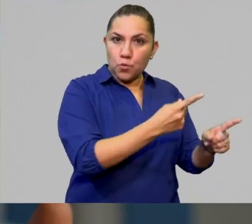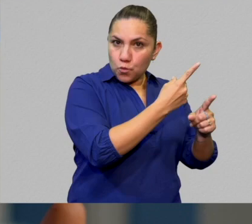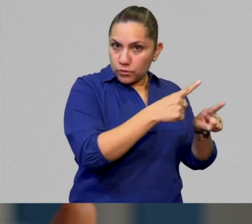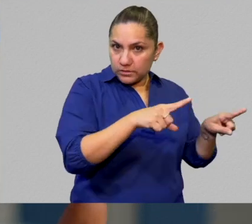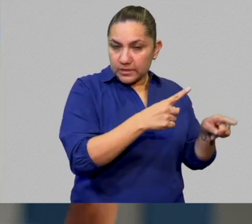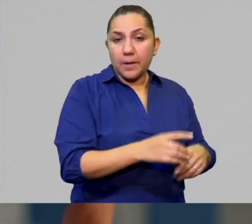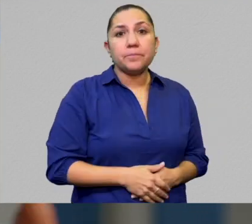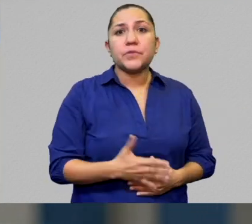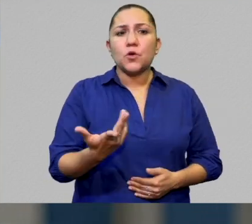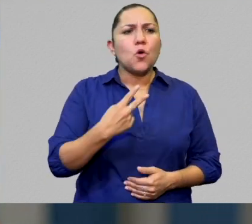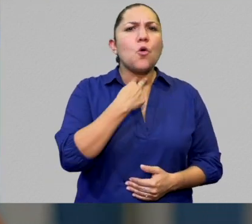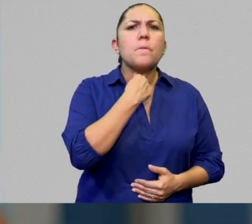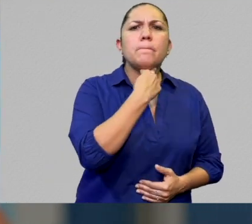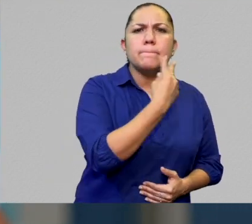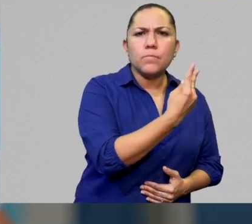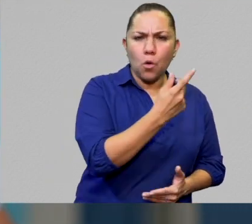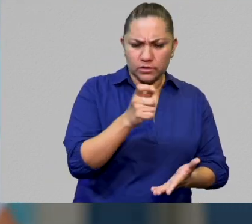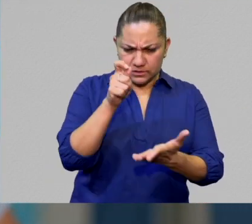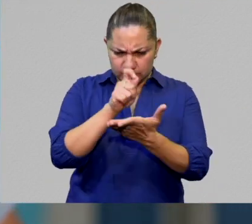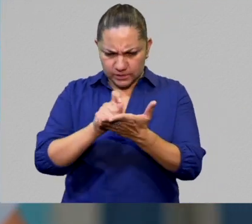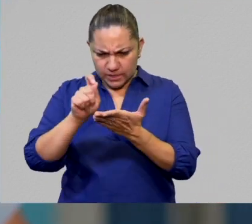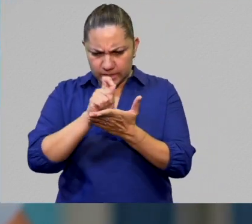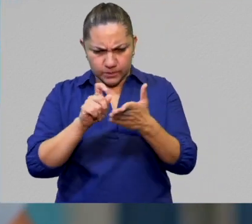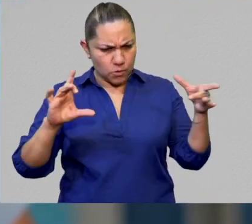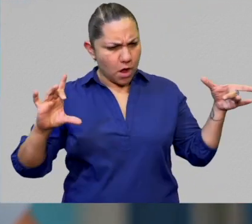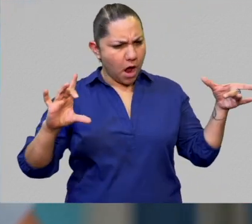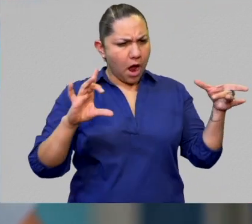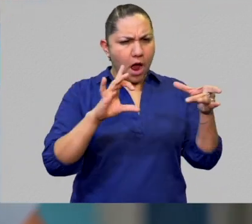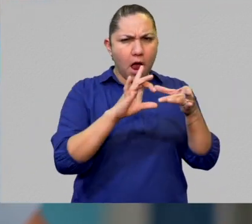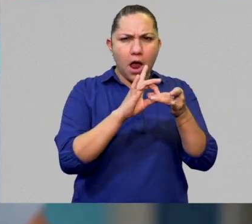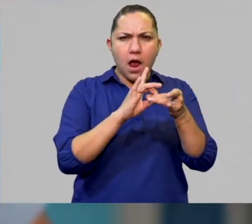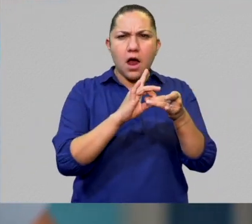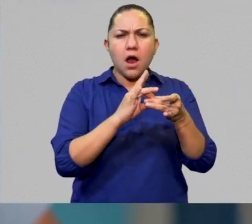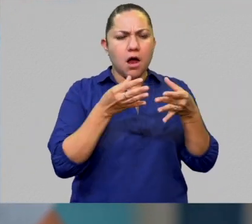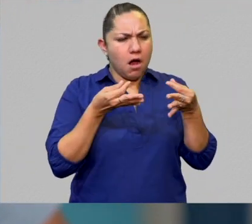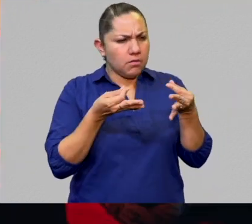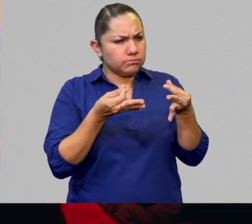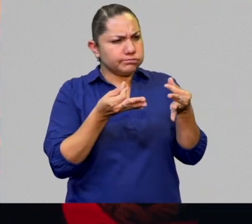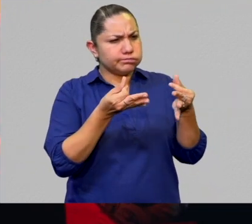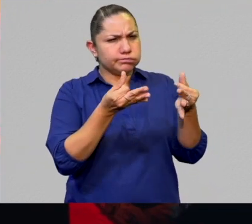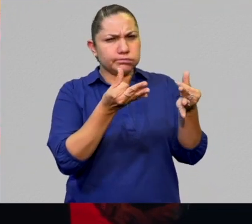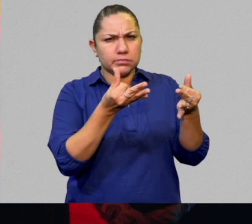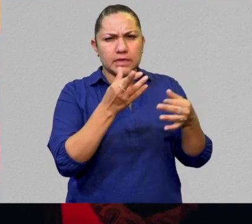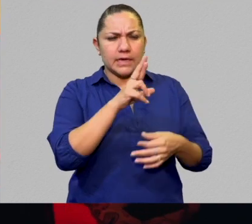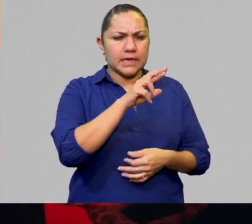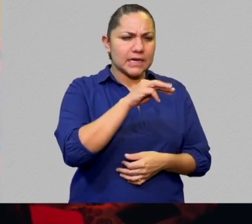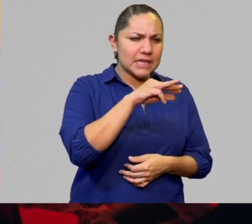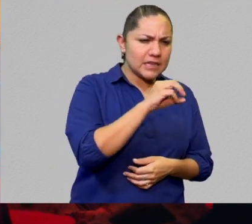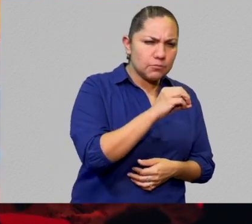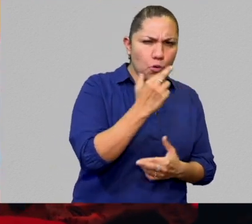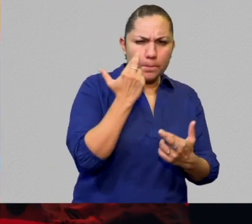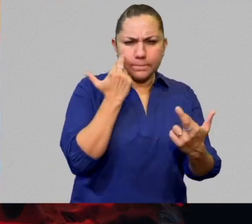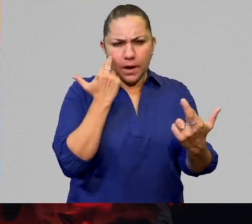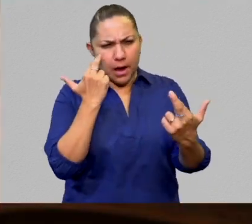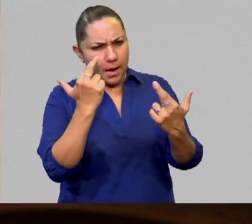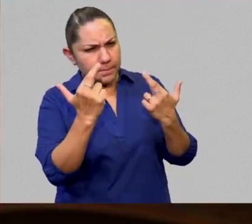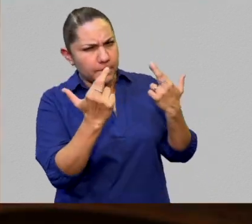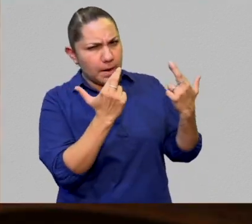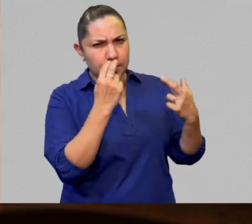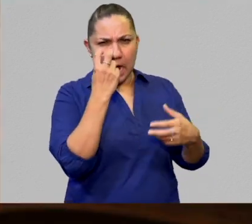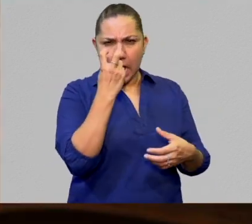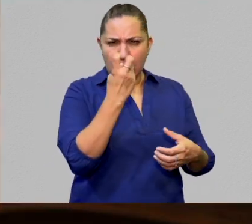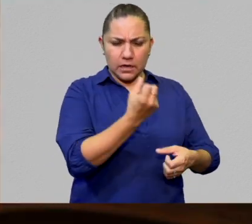polifonía que se crea a partir de la voz y la escritura, del ritmo, la rima y el sonido en la palabra,